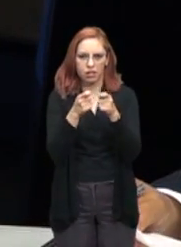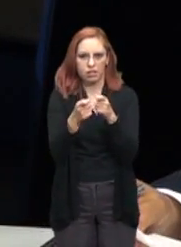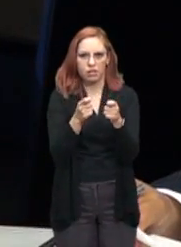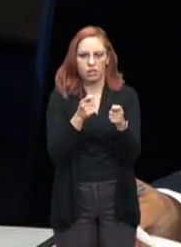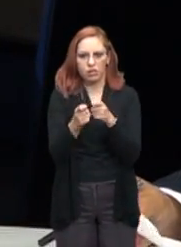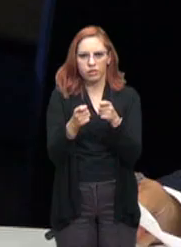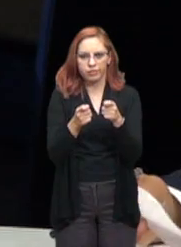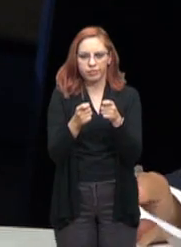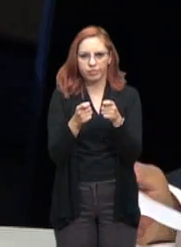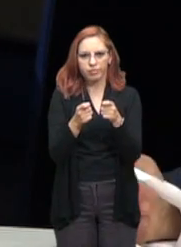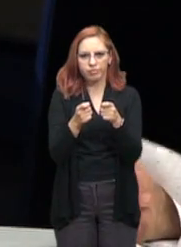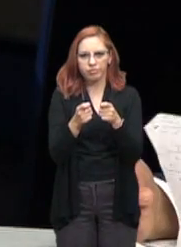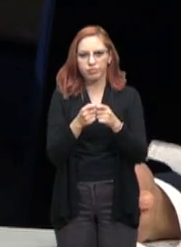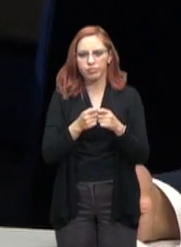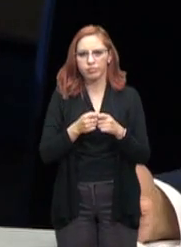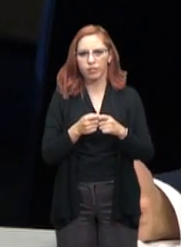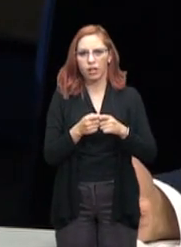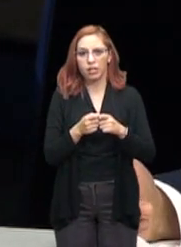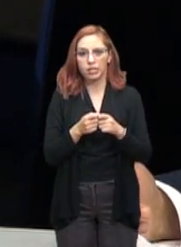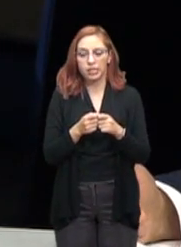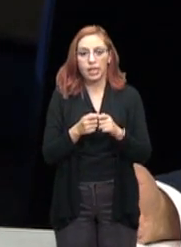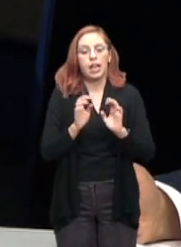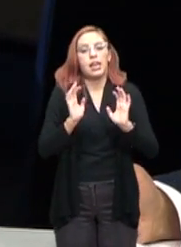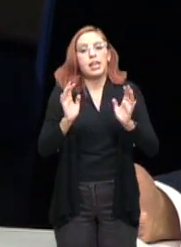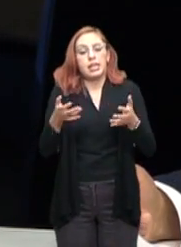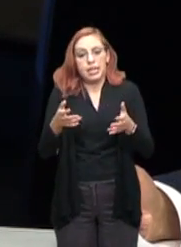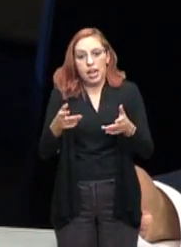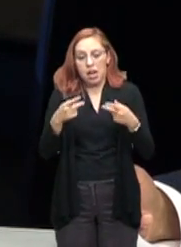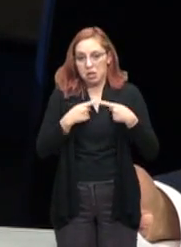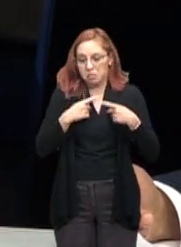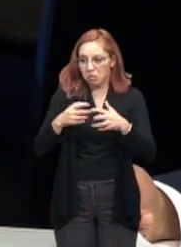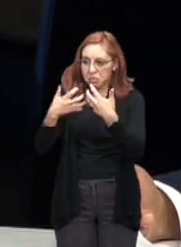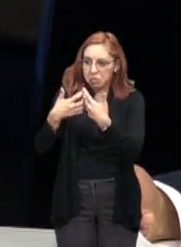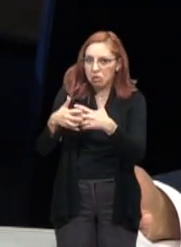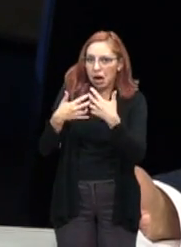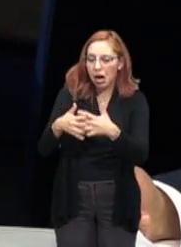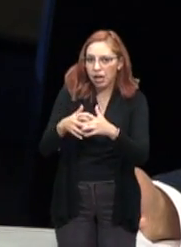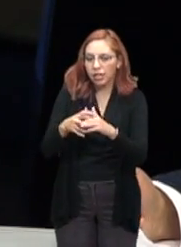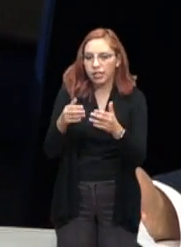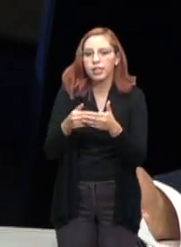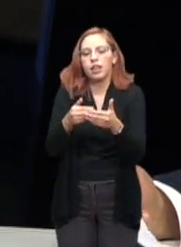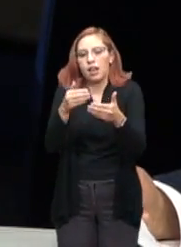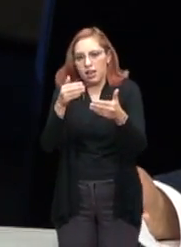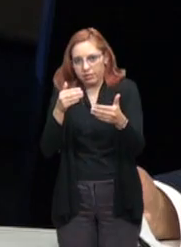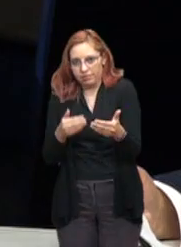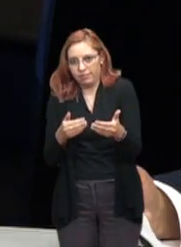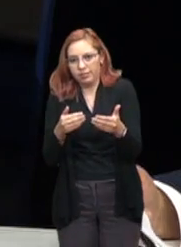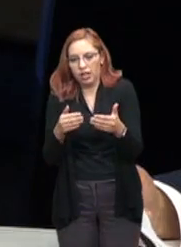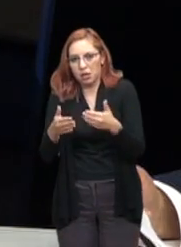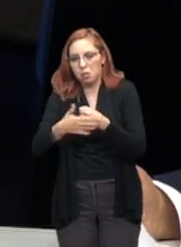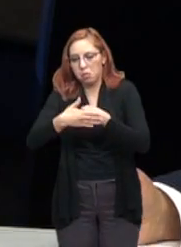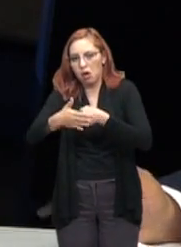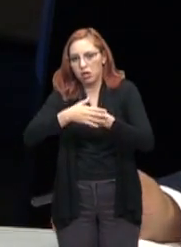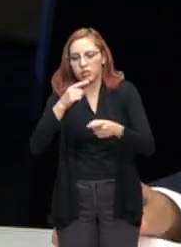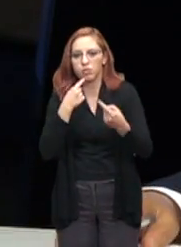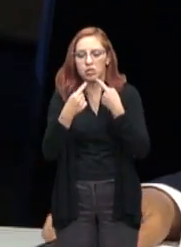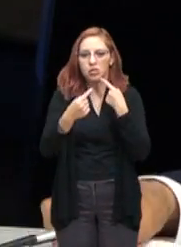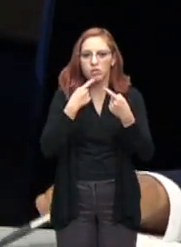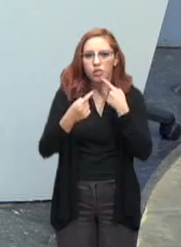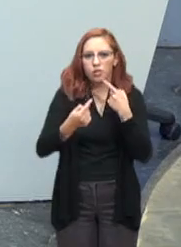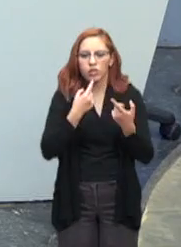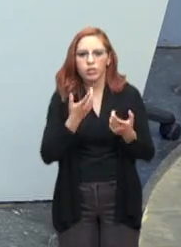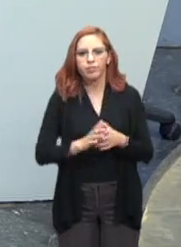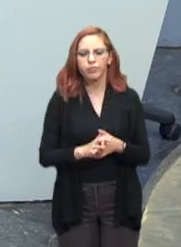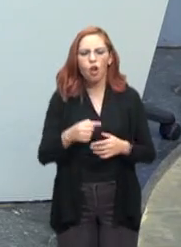Y algo de esto hablan los propios empresarios, que más adelante lo comentaremos en una entrega de Paulina. Pero bueno, todo está acomodadito. Yo creo